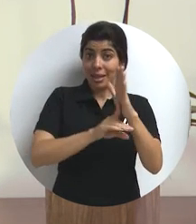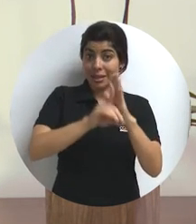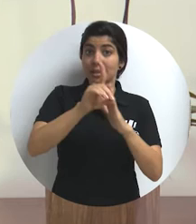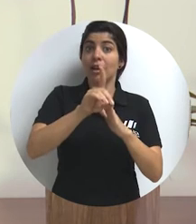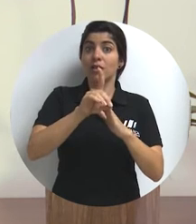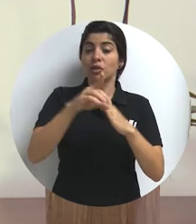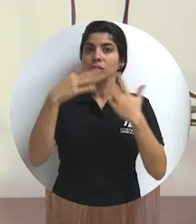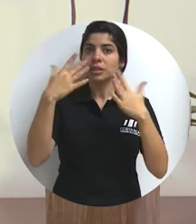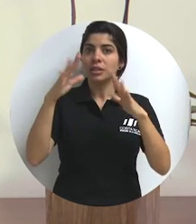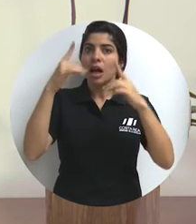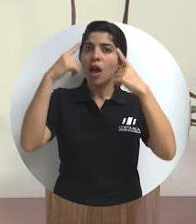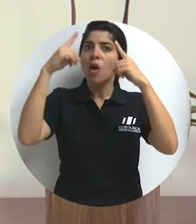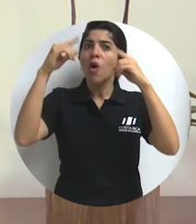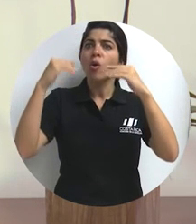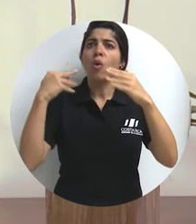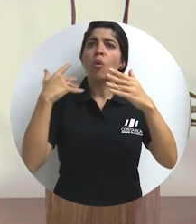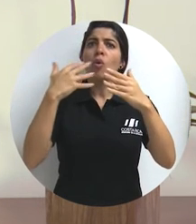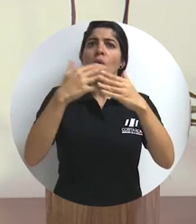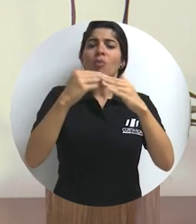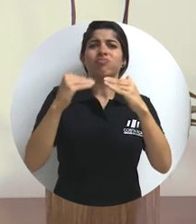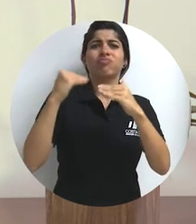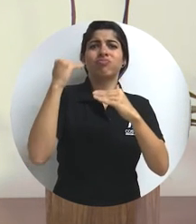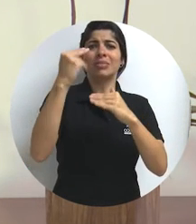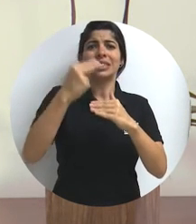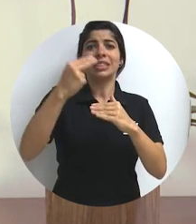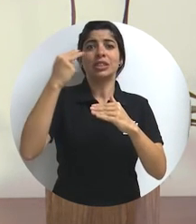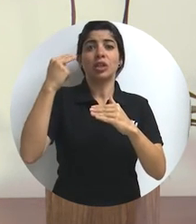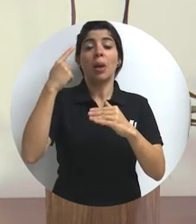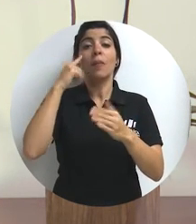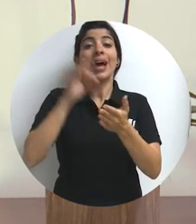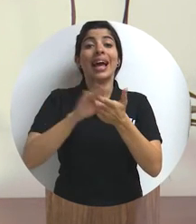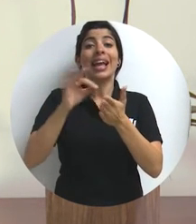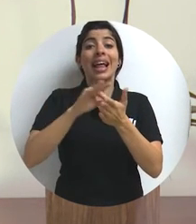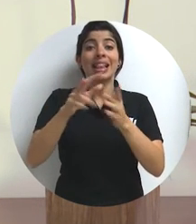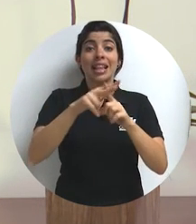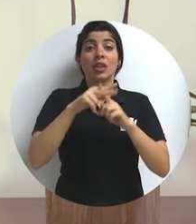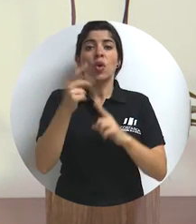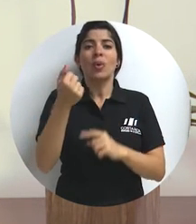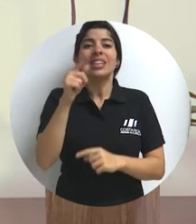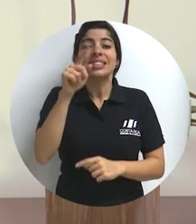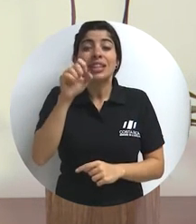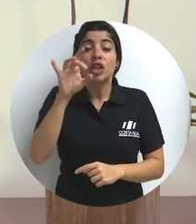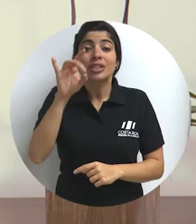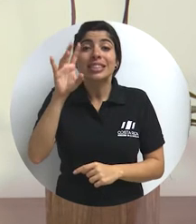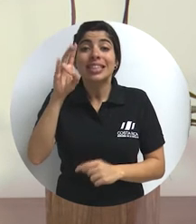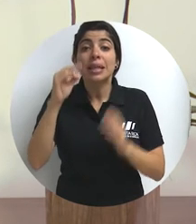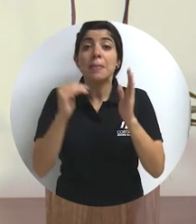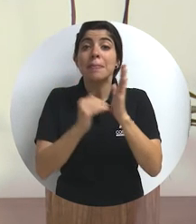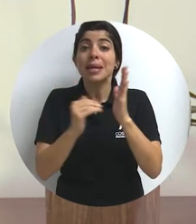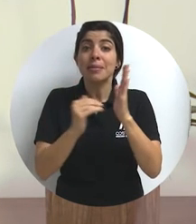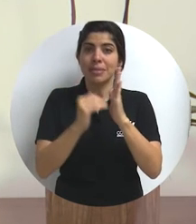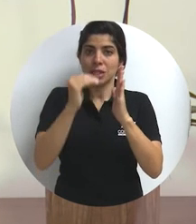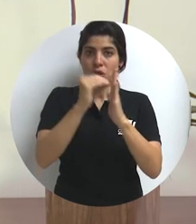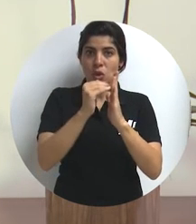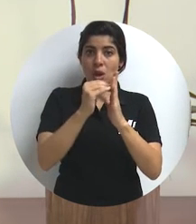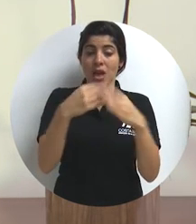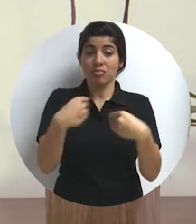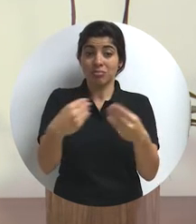Desarrollo alcanzó niveles históricos al colocar créditos por 187 mil millones,